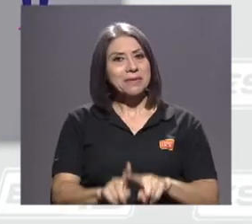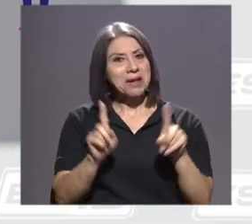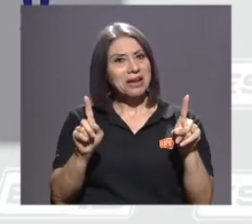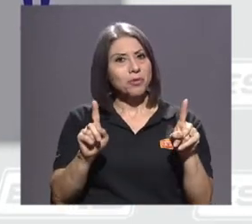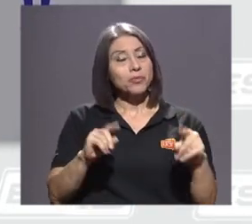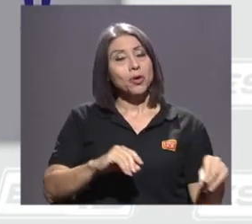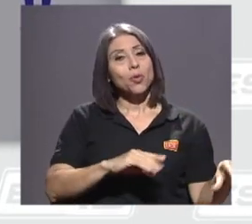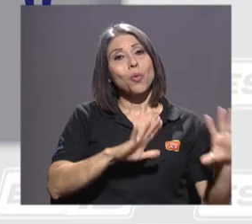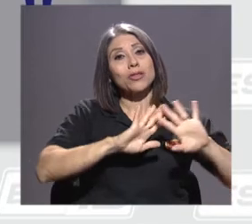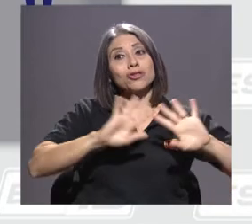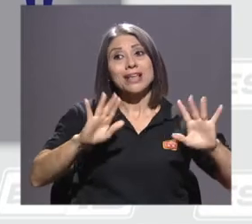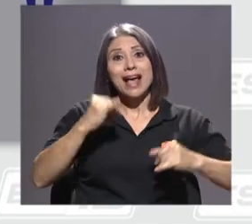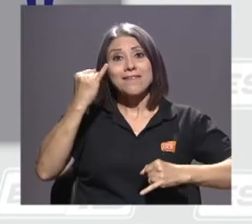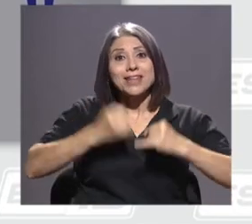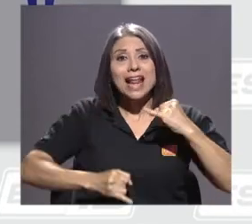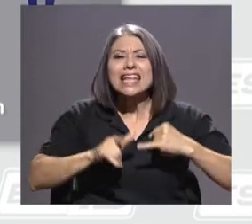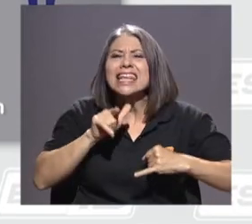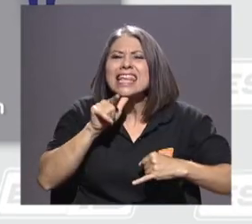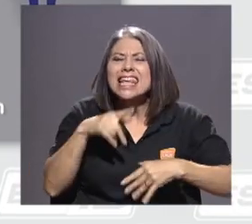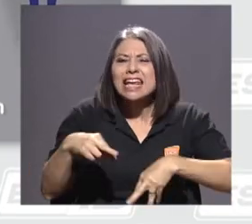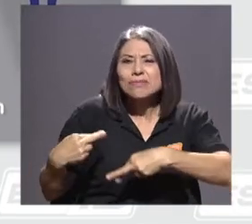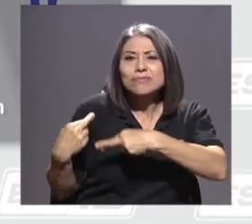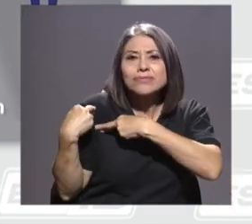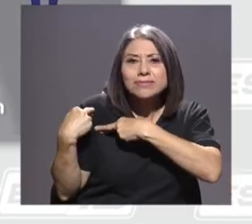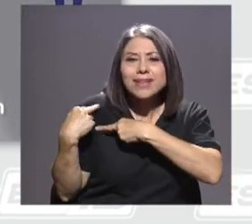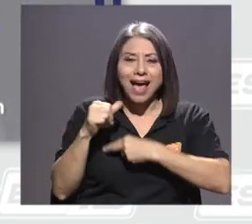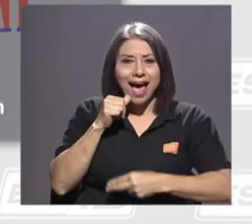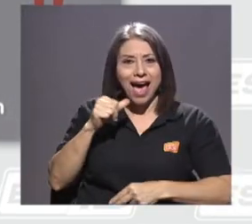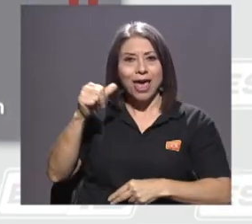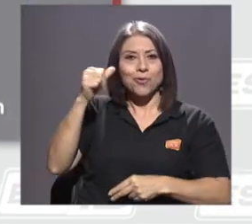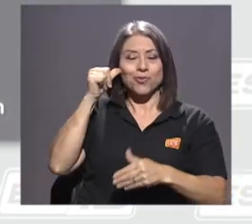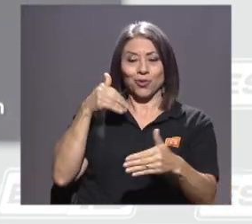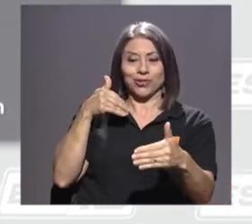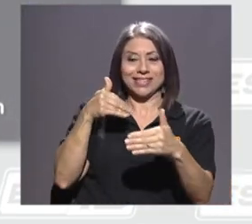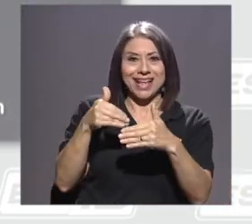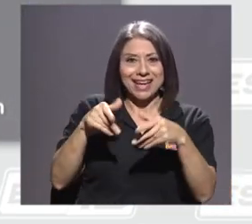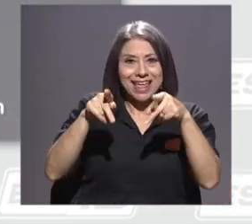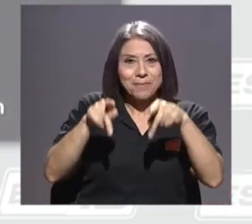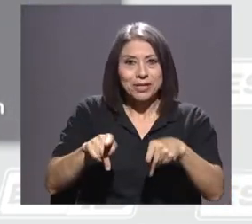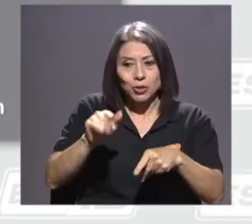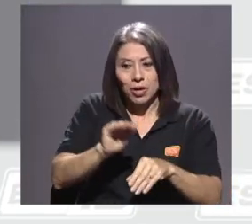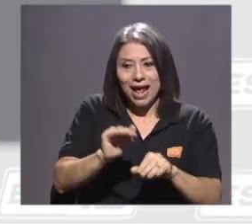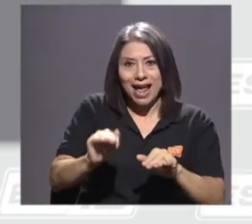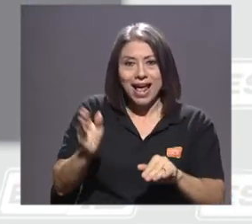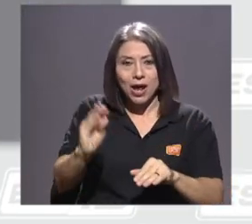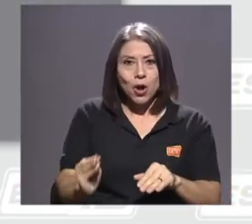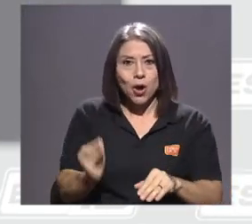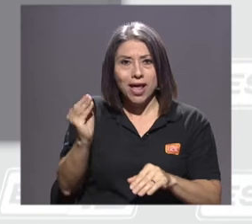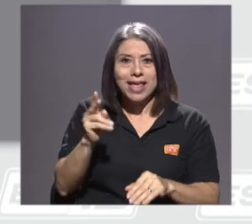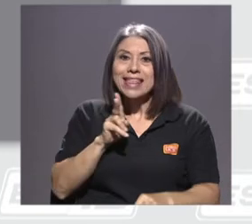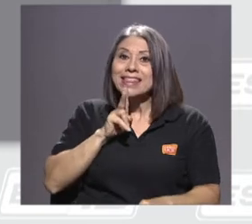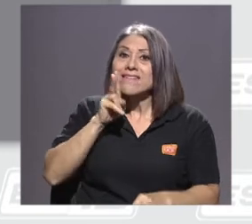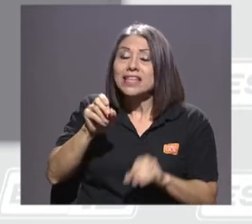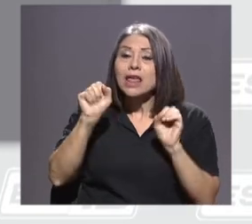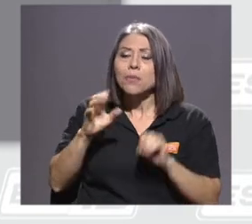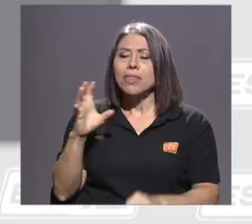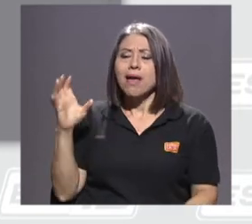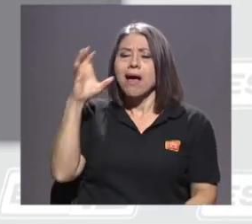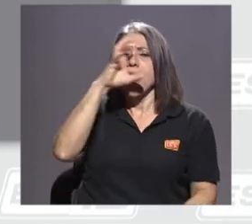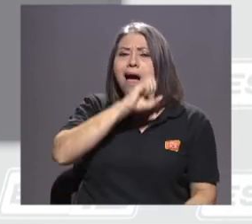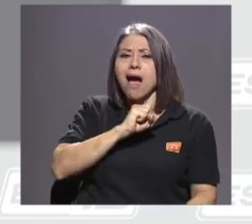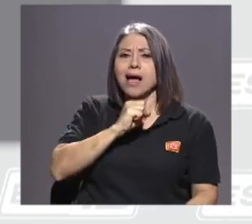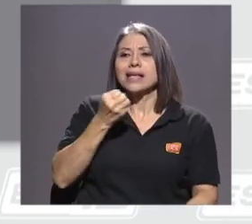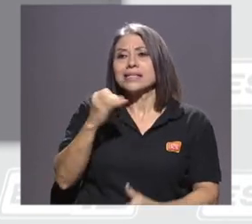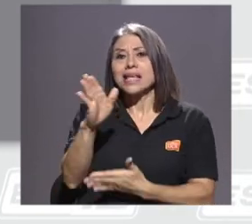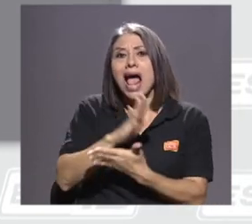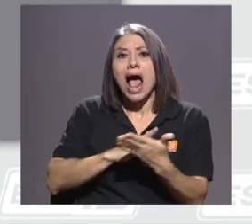al final del día, son los adultos que rodean a la persona menor de edad quienes verdaderamente pueden percibir si se están dando situaciones